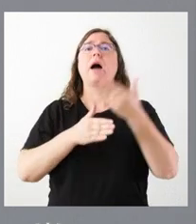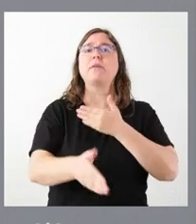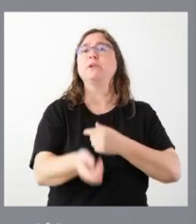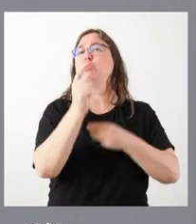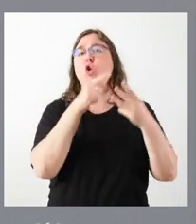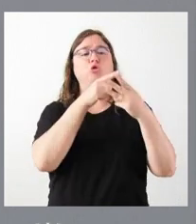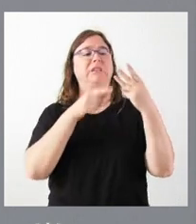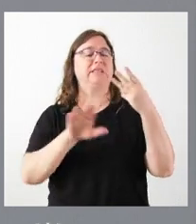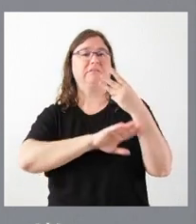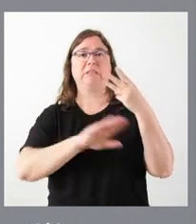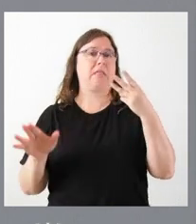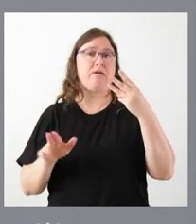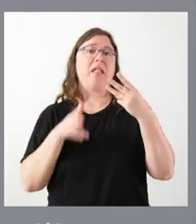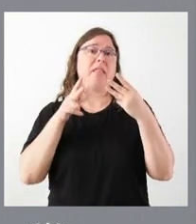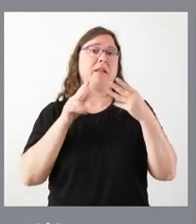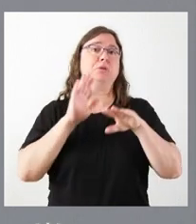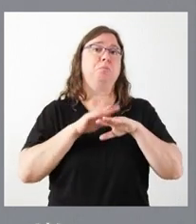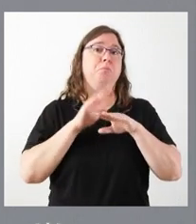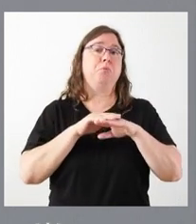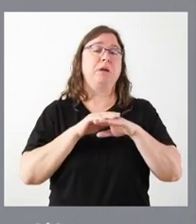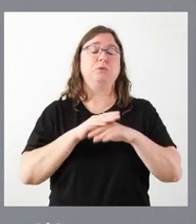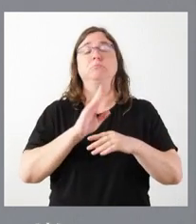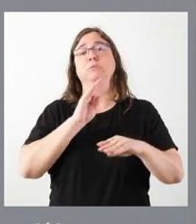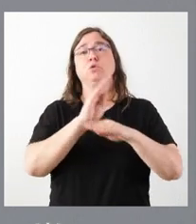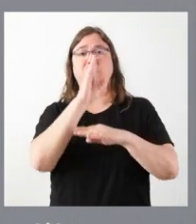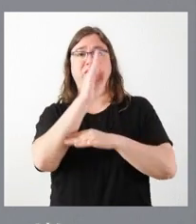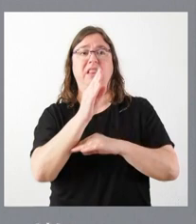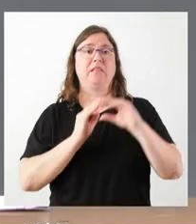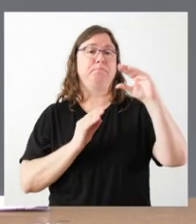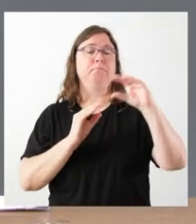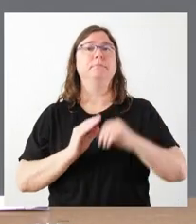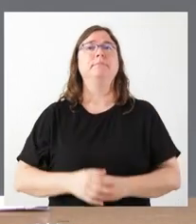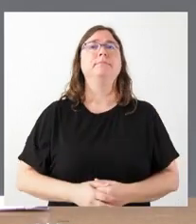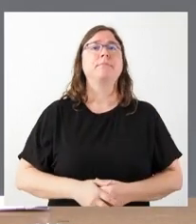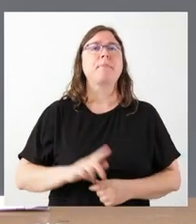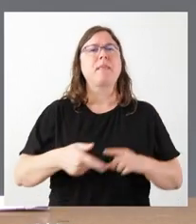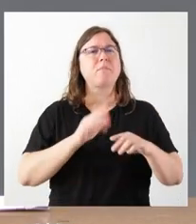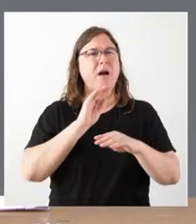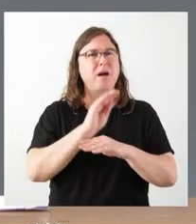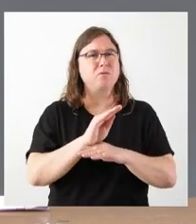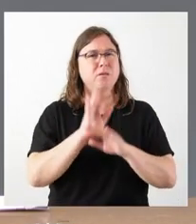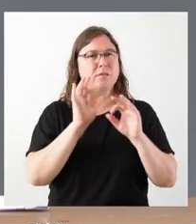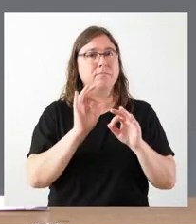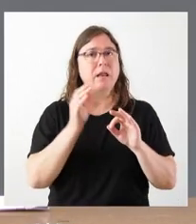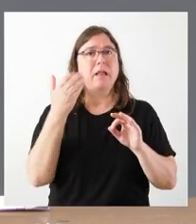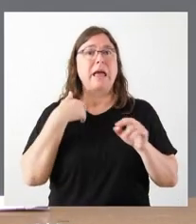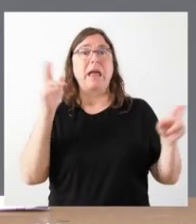tres entidades las que pueden concurrir a estos efectos y, por tanto, se va por la vía de la subvención directa. ¿Cuál es una de las ayudas que se había eliminado?